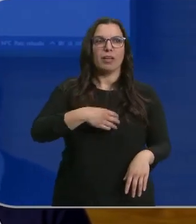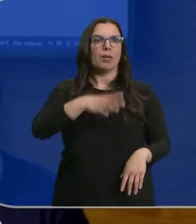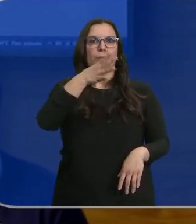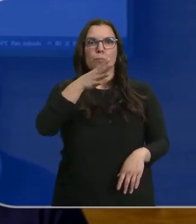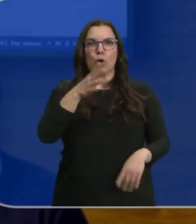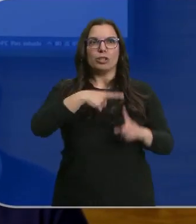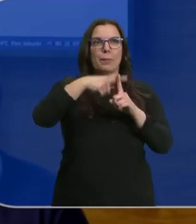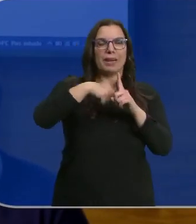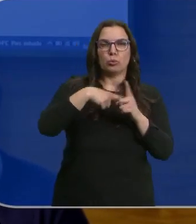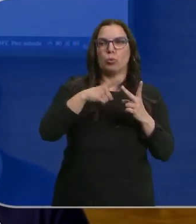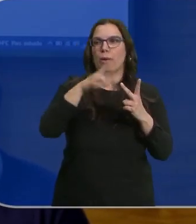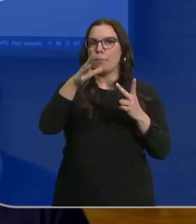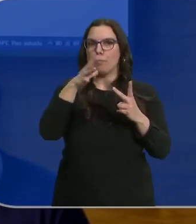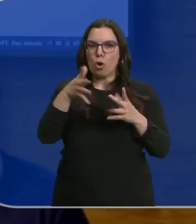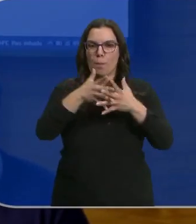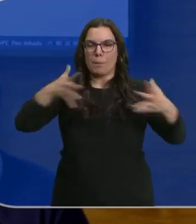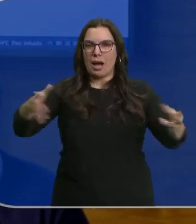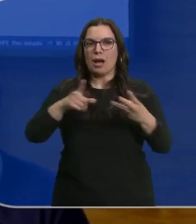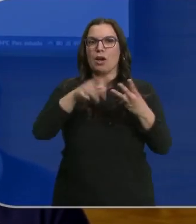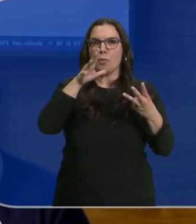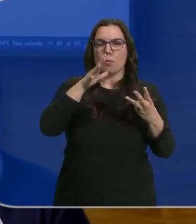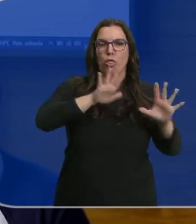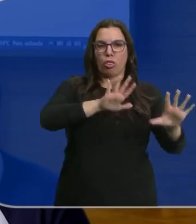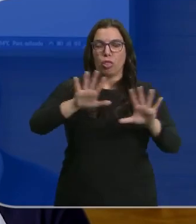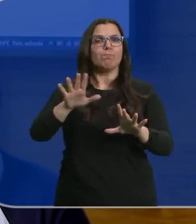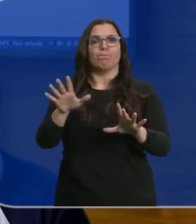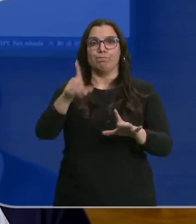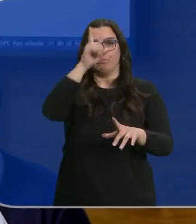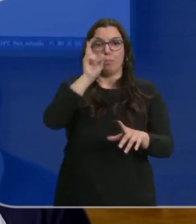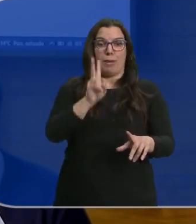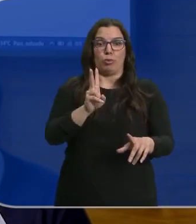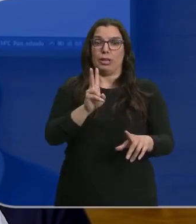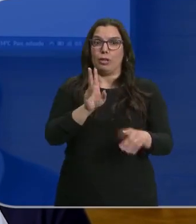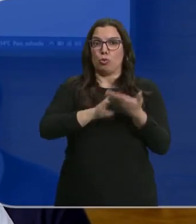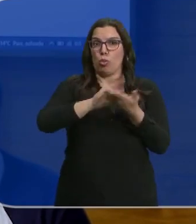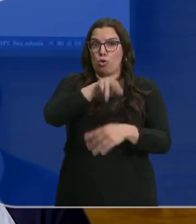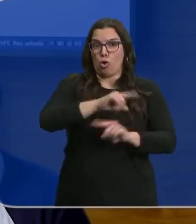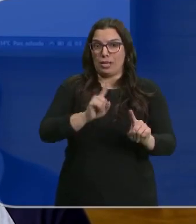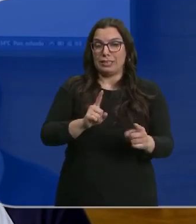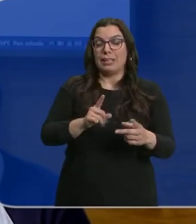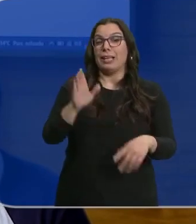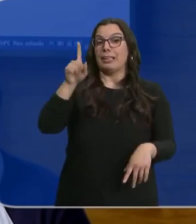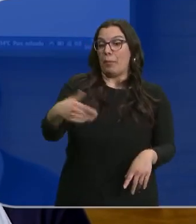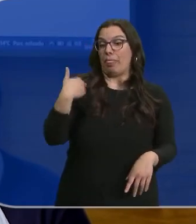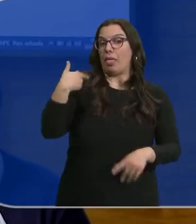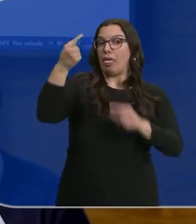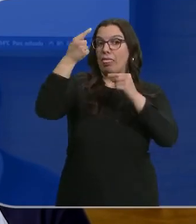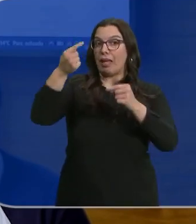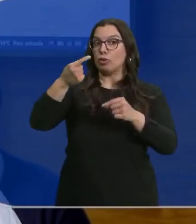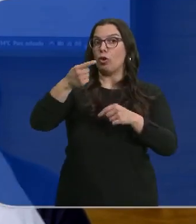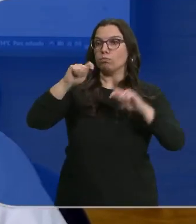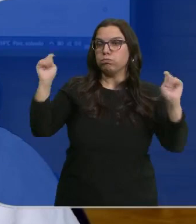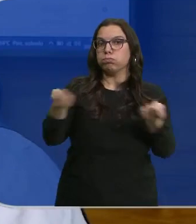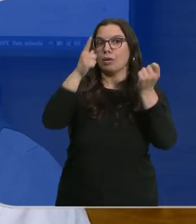extensivo, si será por la temperatura, por la cantidad de reservorios que tenemos, pero estamos viendo que no avanzamos. También recientemente se han publicado los datos del